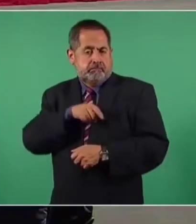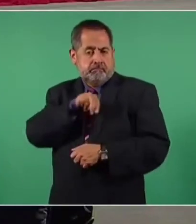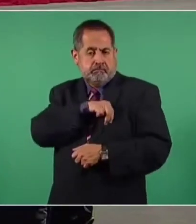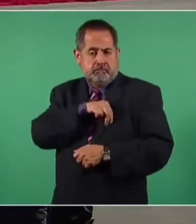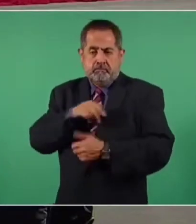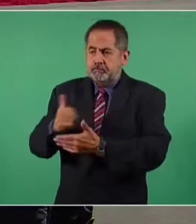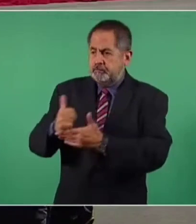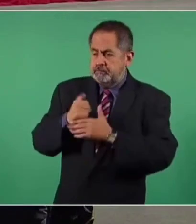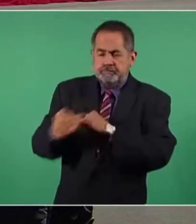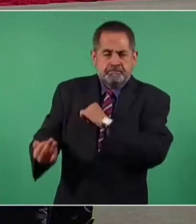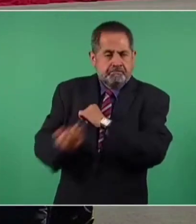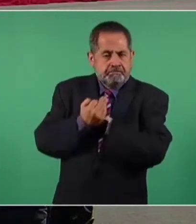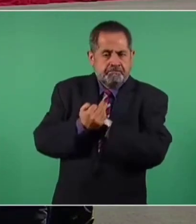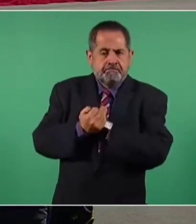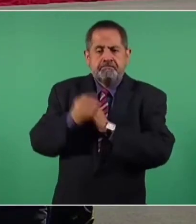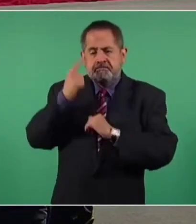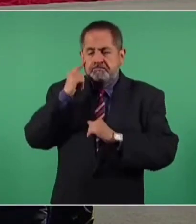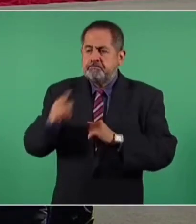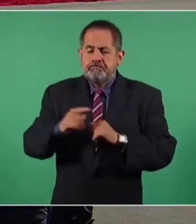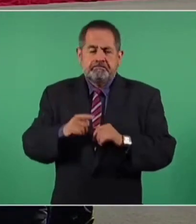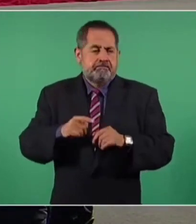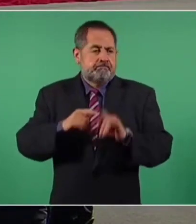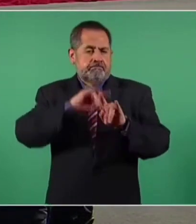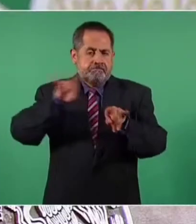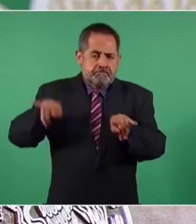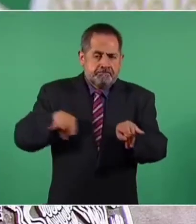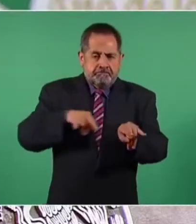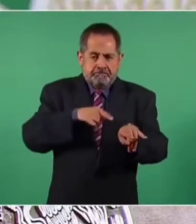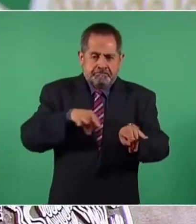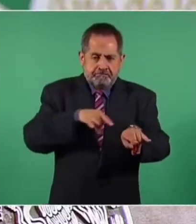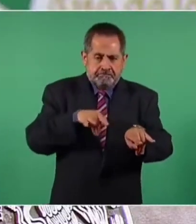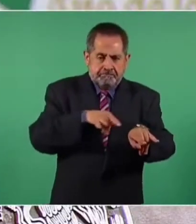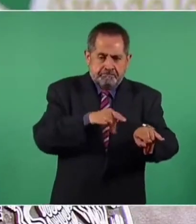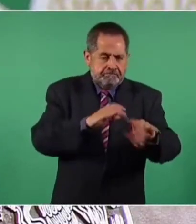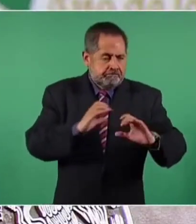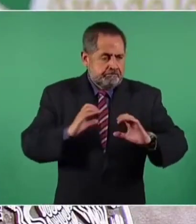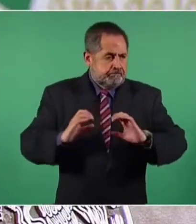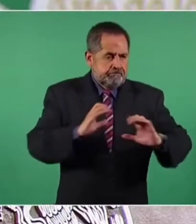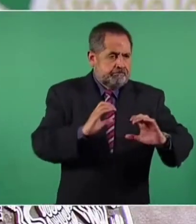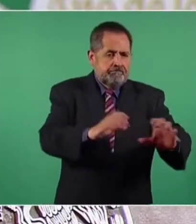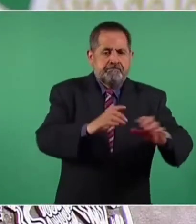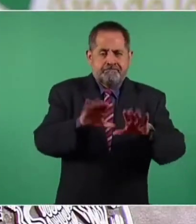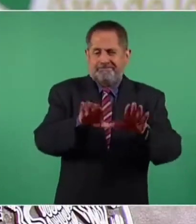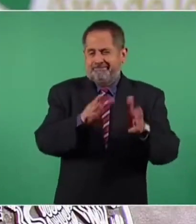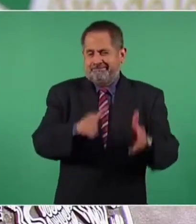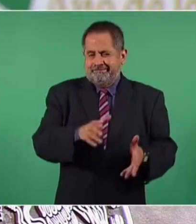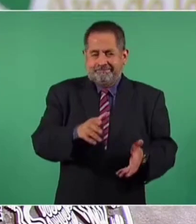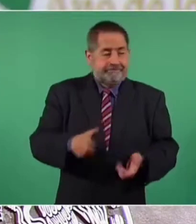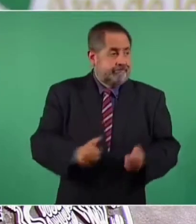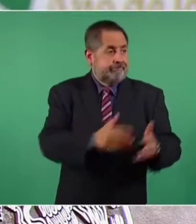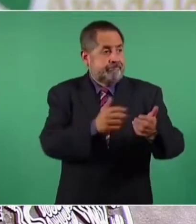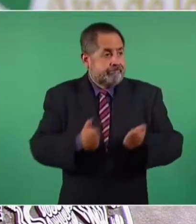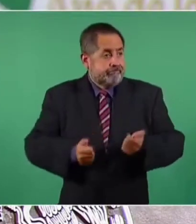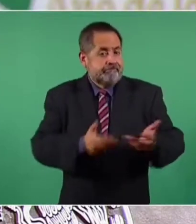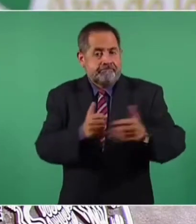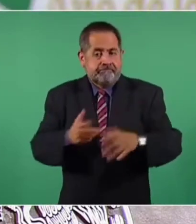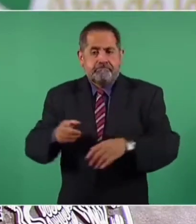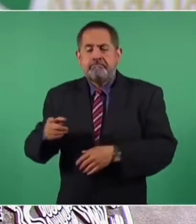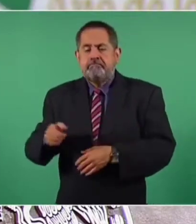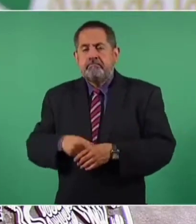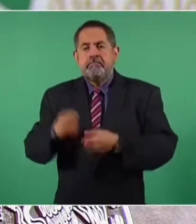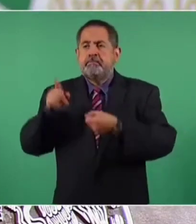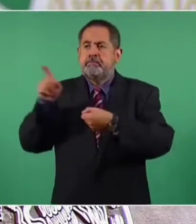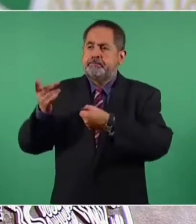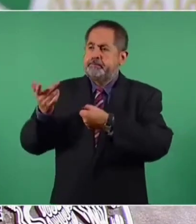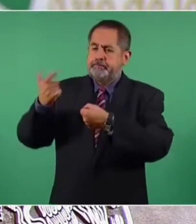en el resguardo de nuestras unidades que transportan los cilindros de gas bienestar desde las terminales de